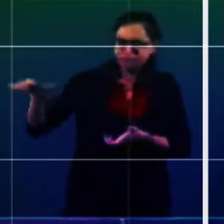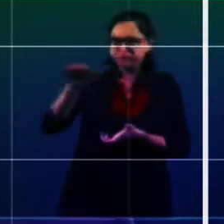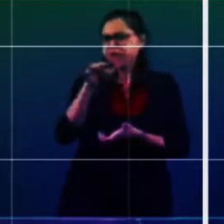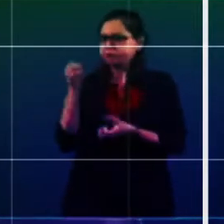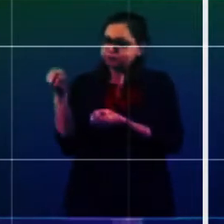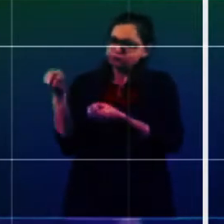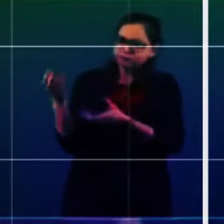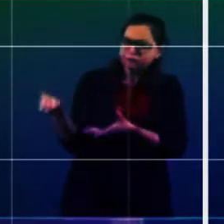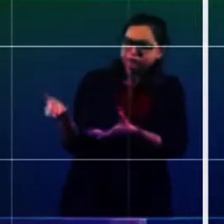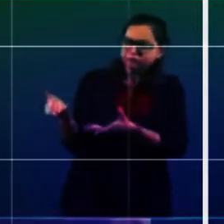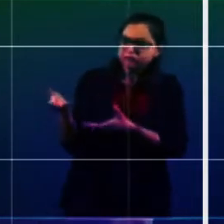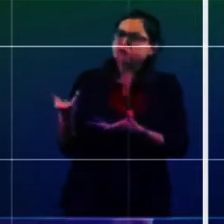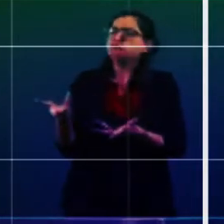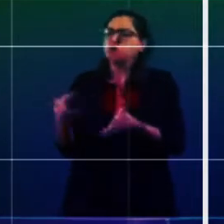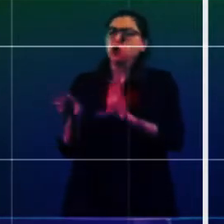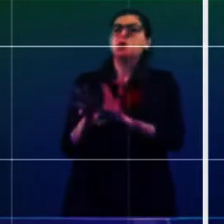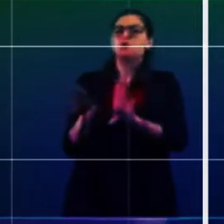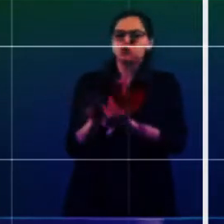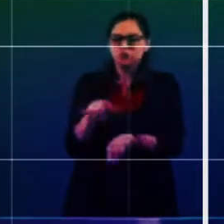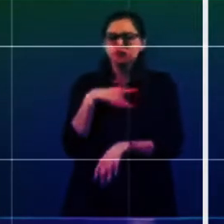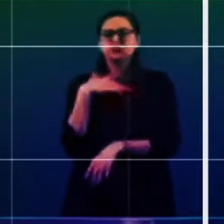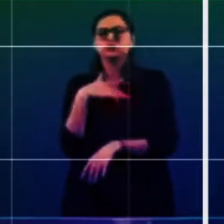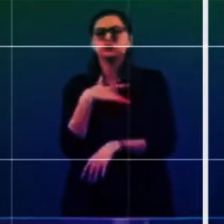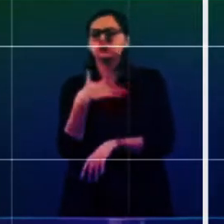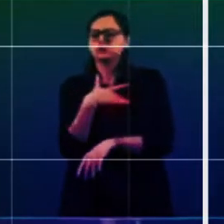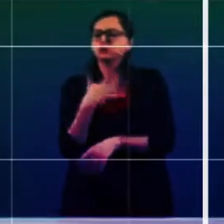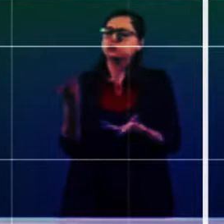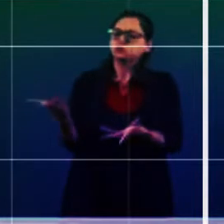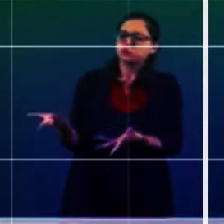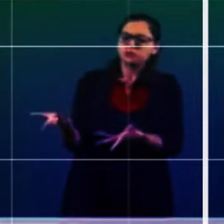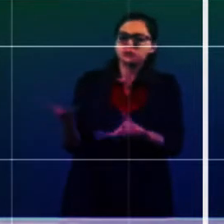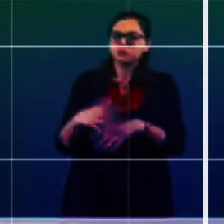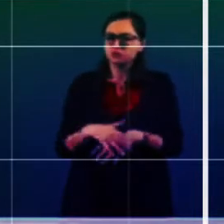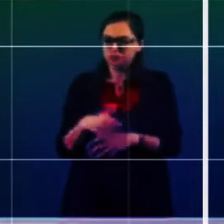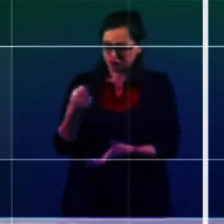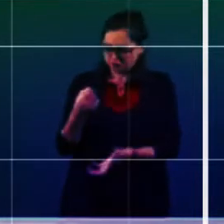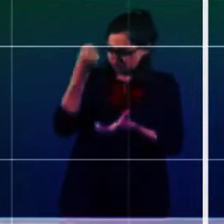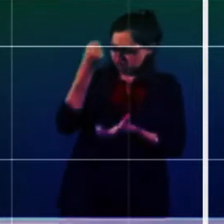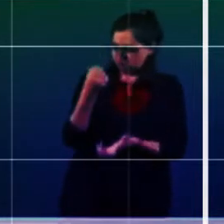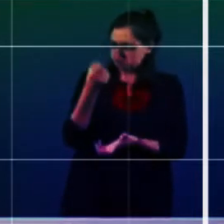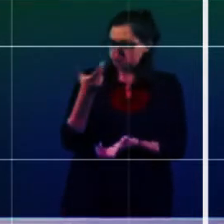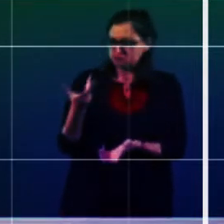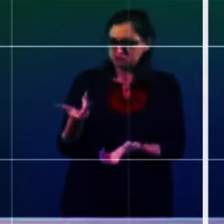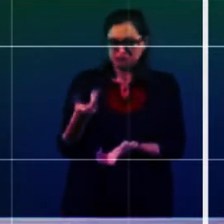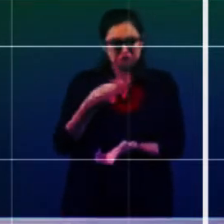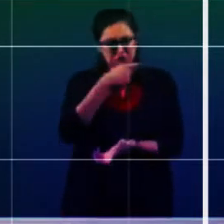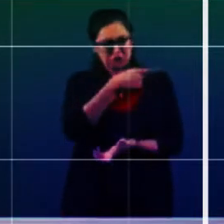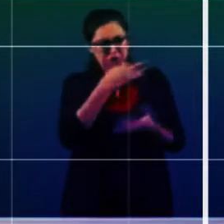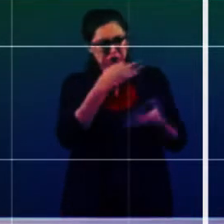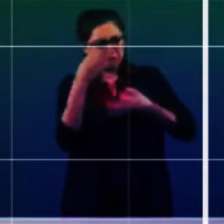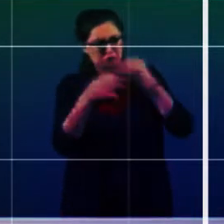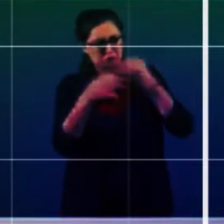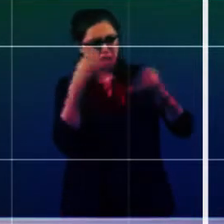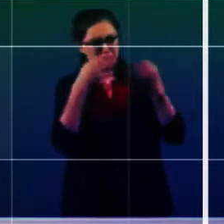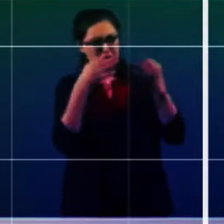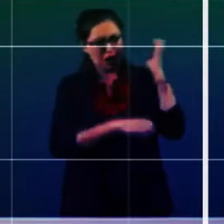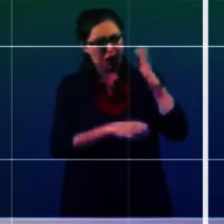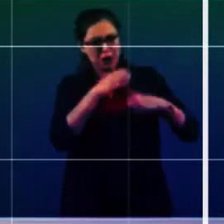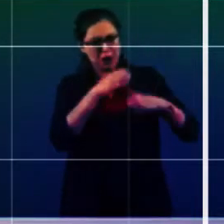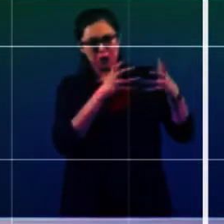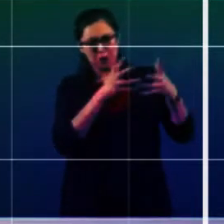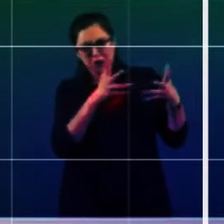entregando eso que se les daba antes a los medios y a las grandes empresas